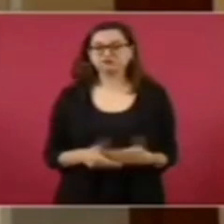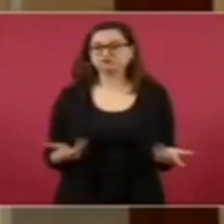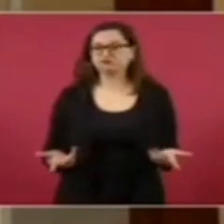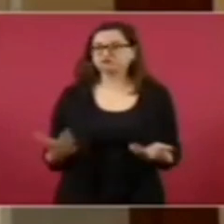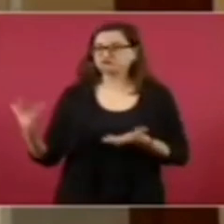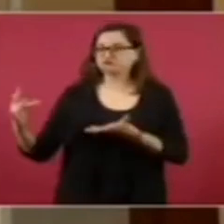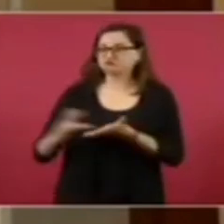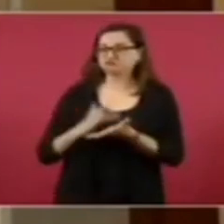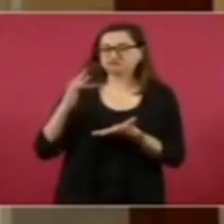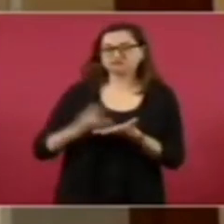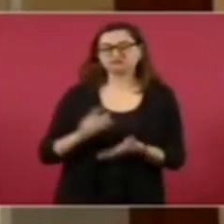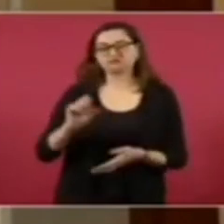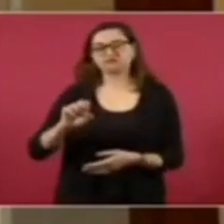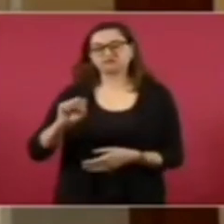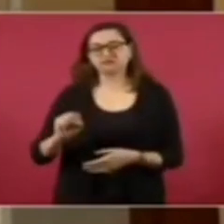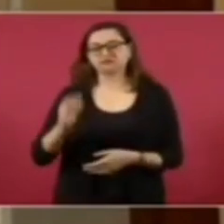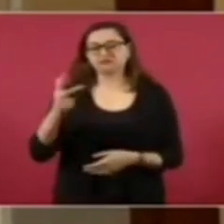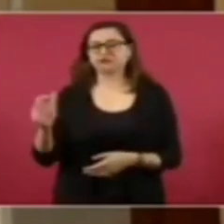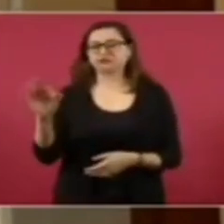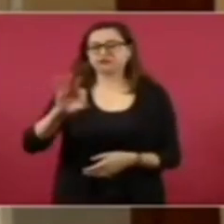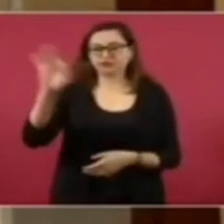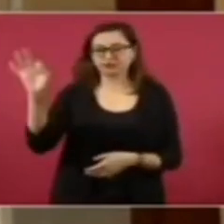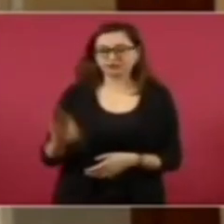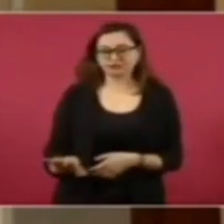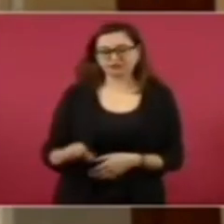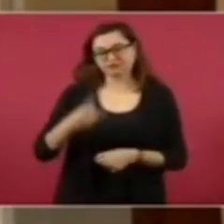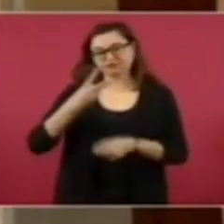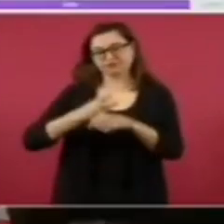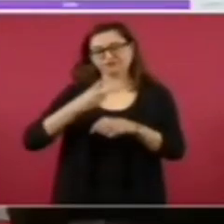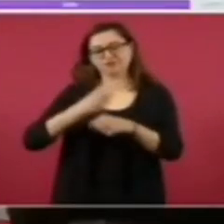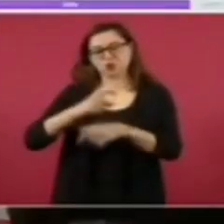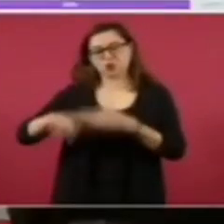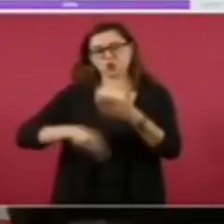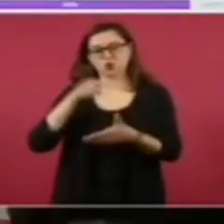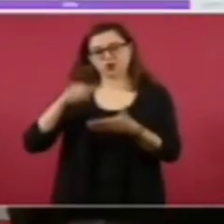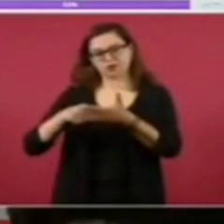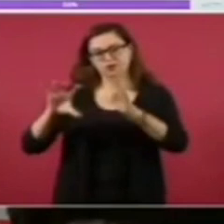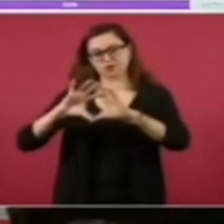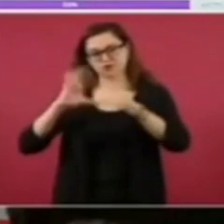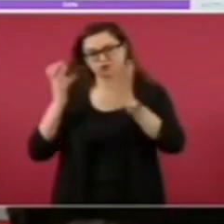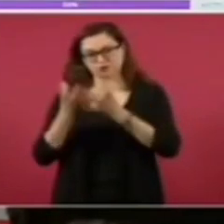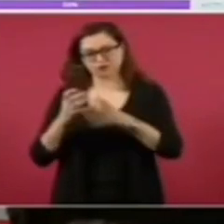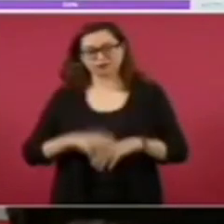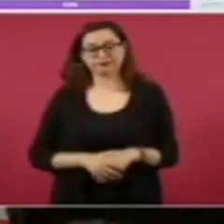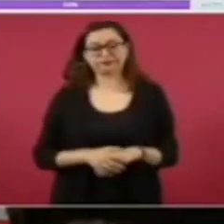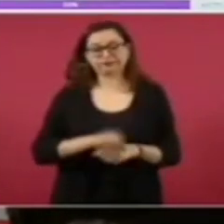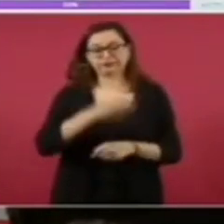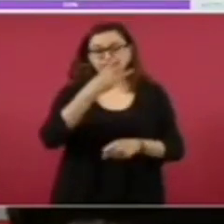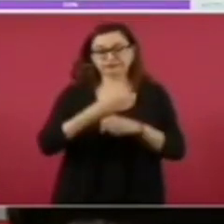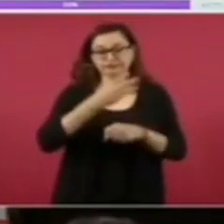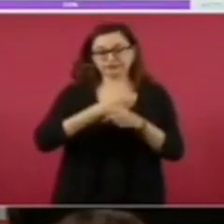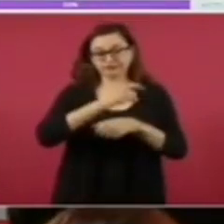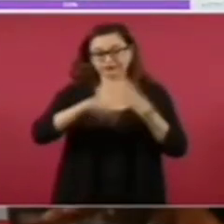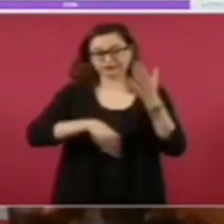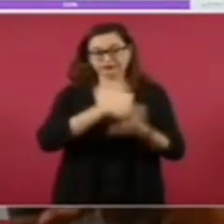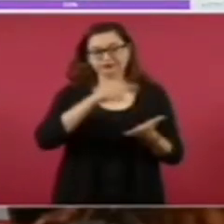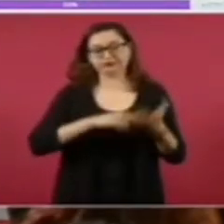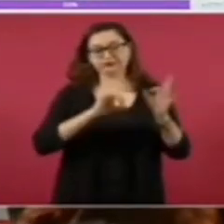Luego, en tercer lugar, Australia, con 57.